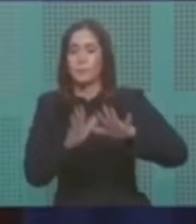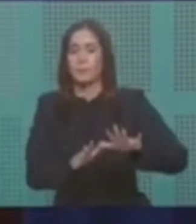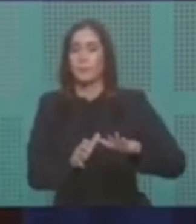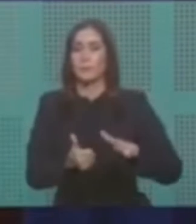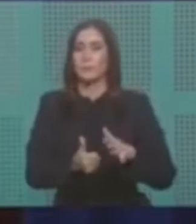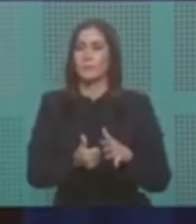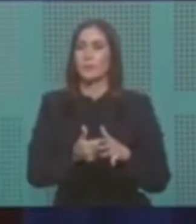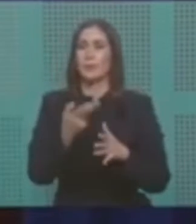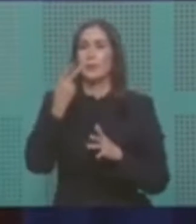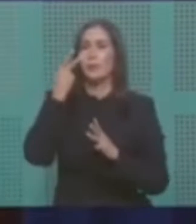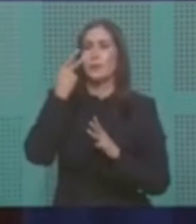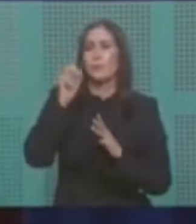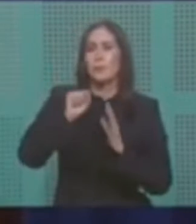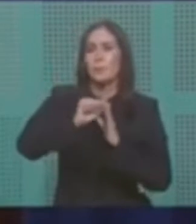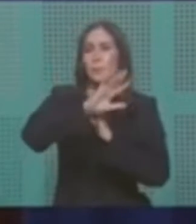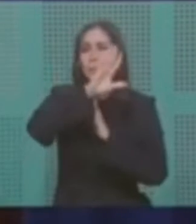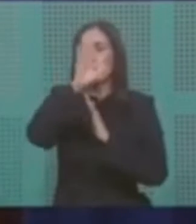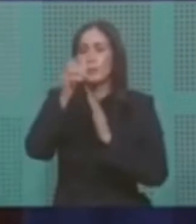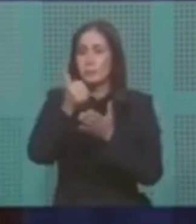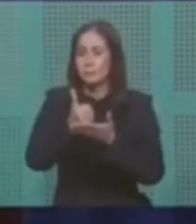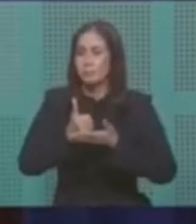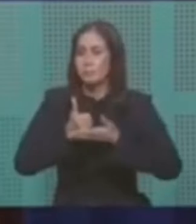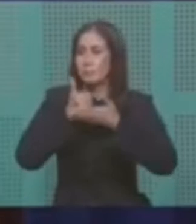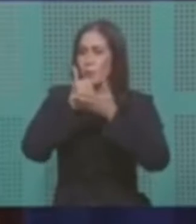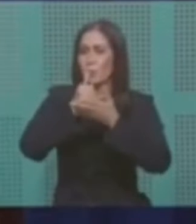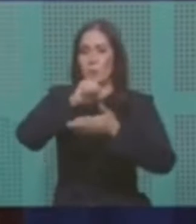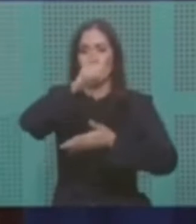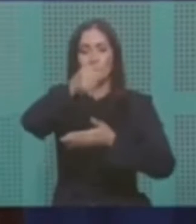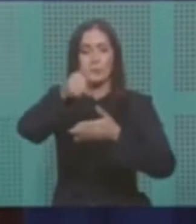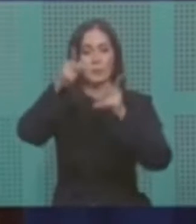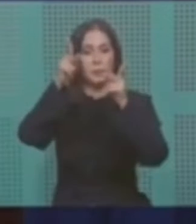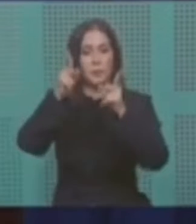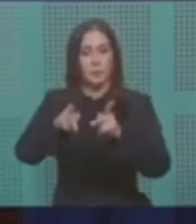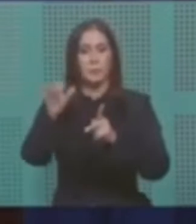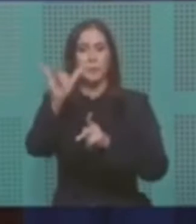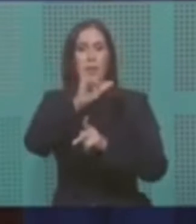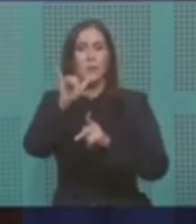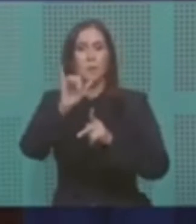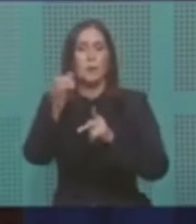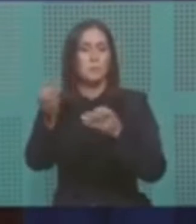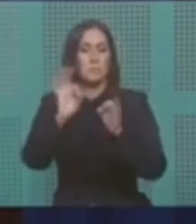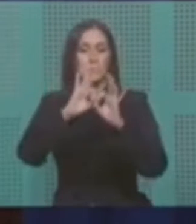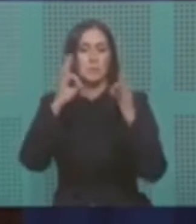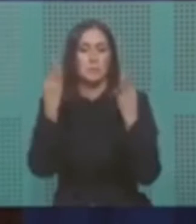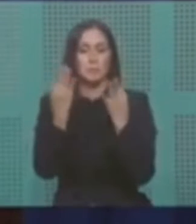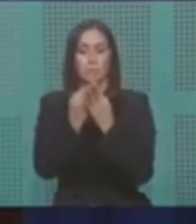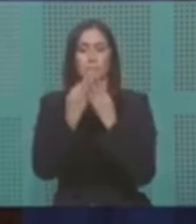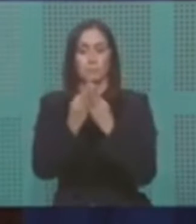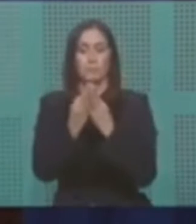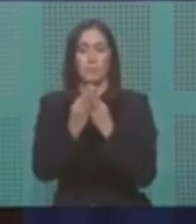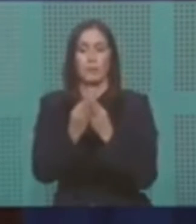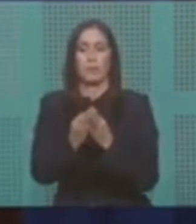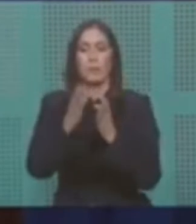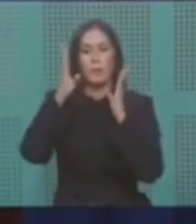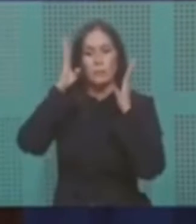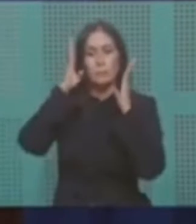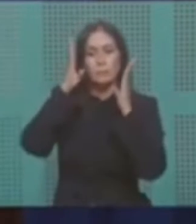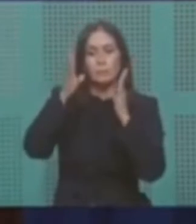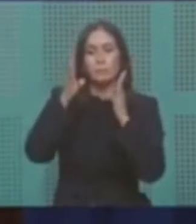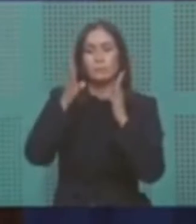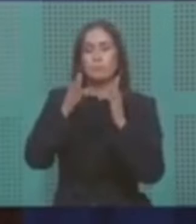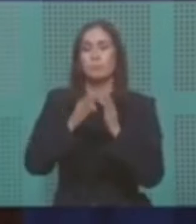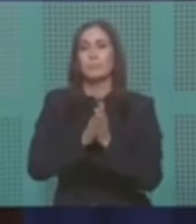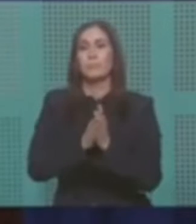y veamos en cada compatriota a un miembro de nuestra gran familia. Actuemos con templanza, con racionalidad